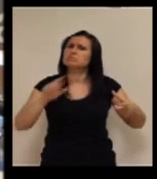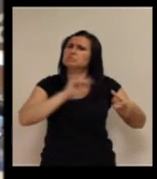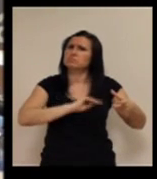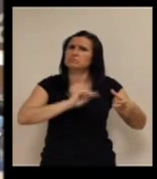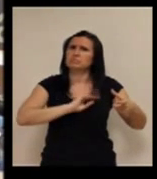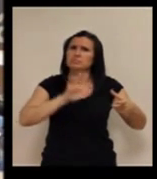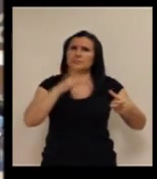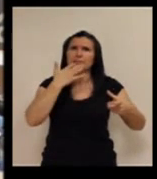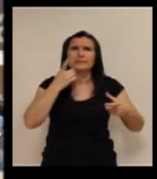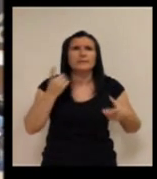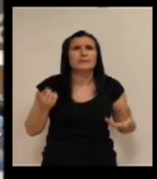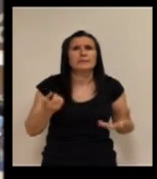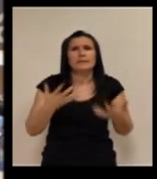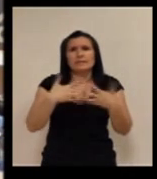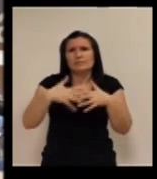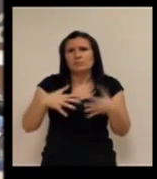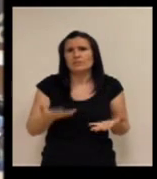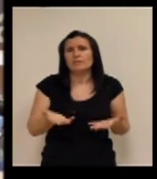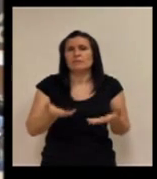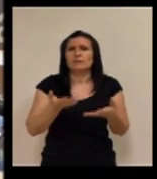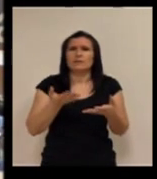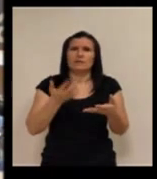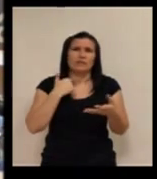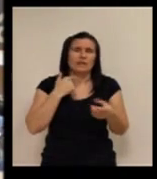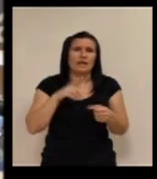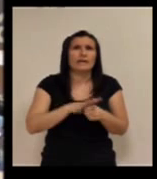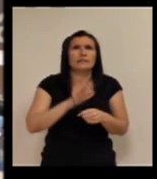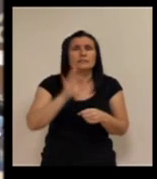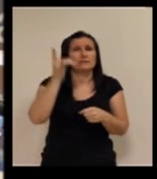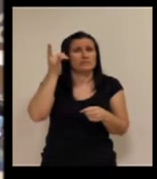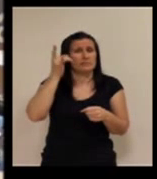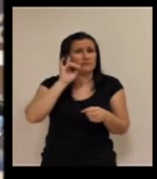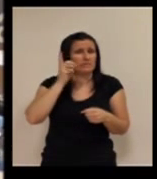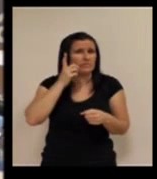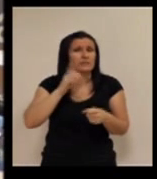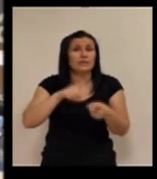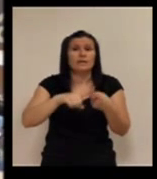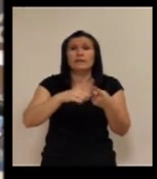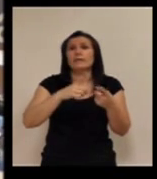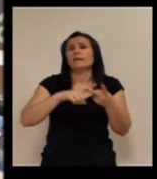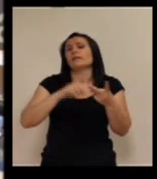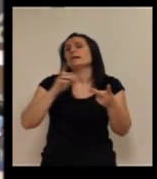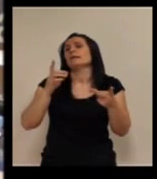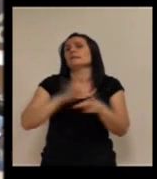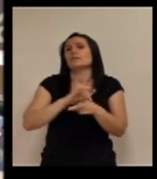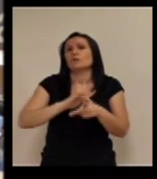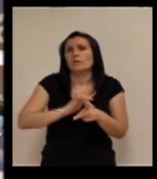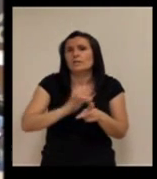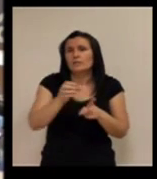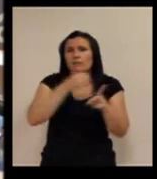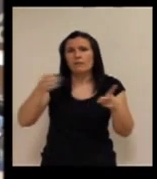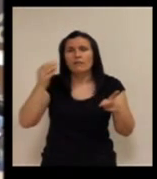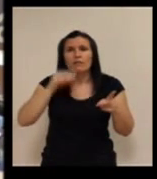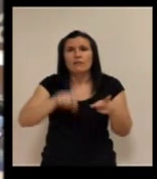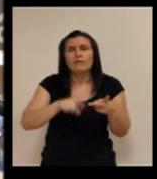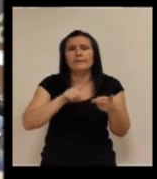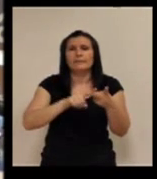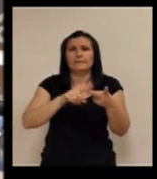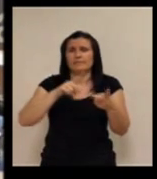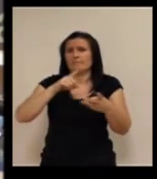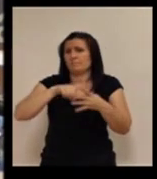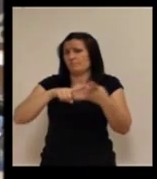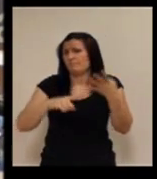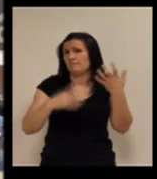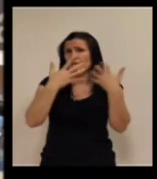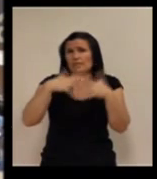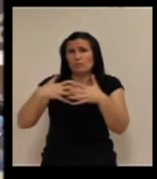véase dispositivos, detectores de gas, detectores de humo, sensores de apertura de frigorífico, bueno, pues